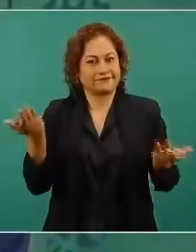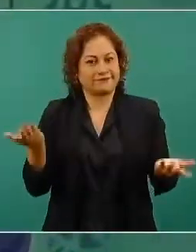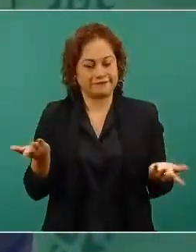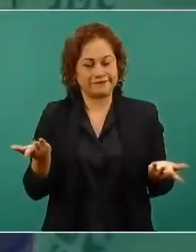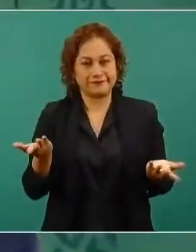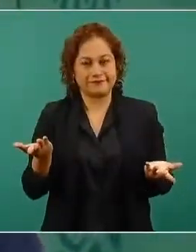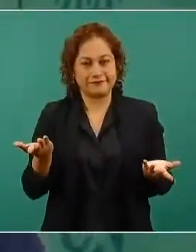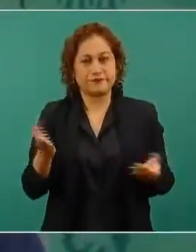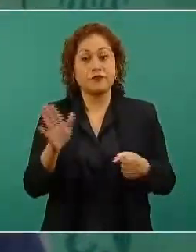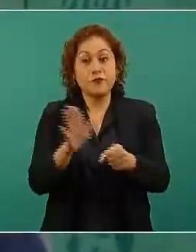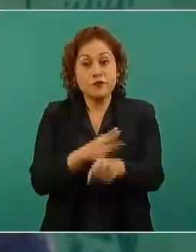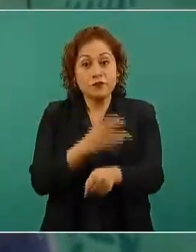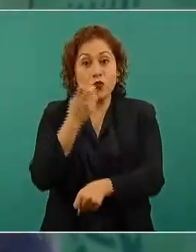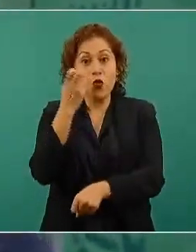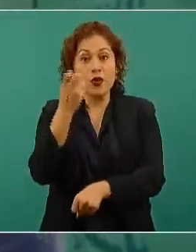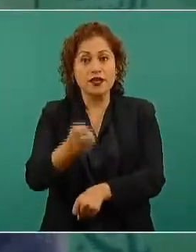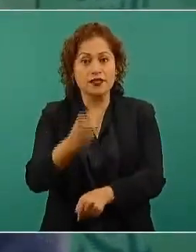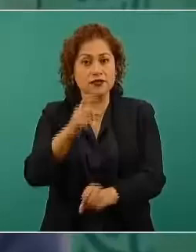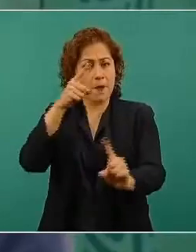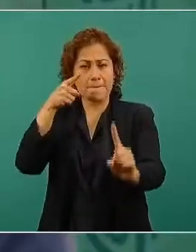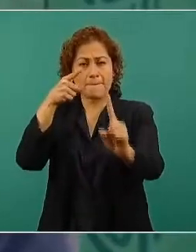de acabar con la corrupción.